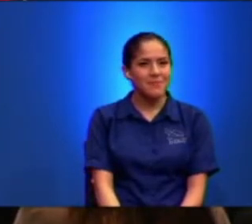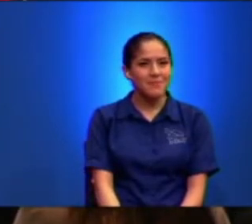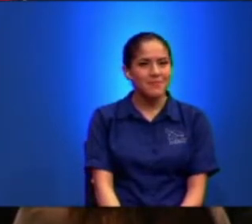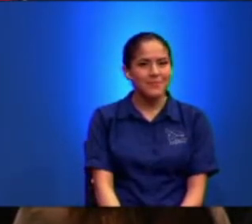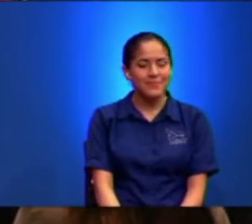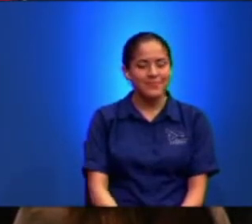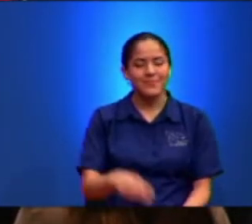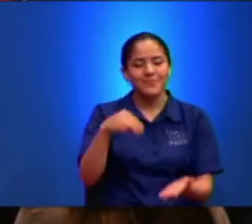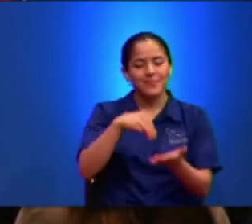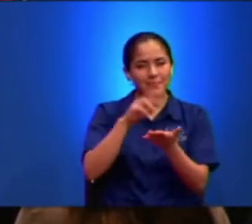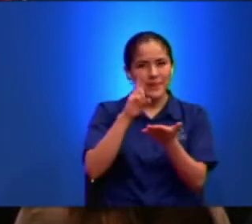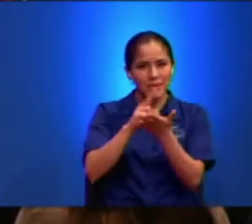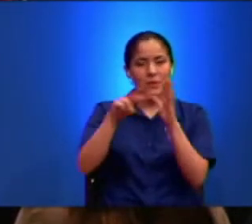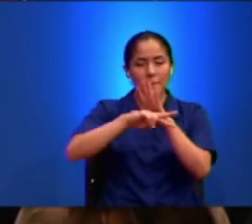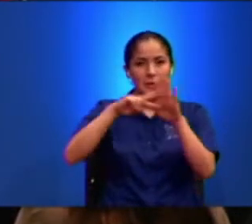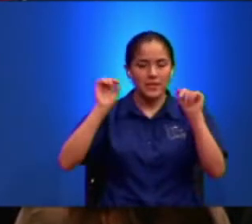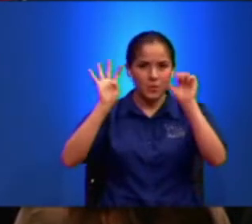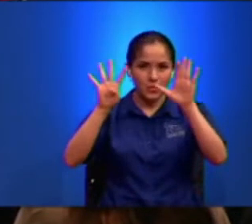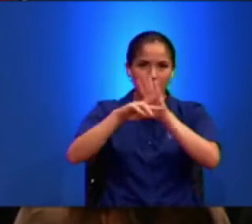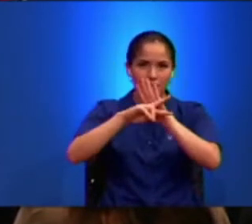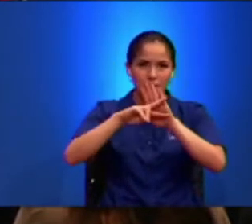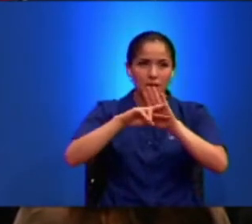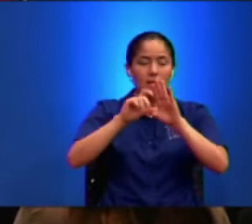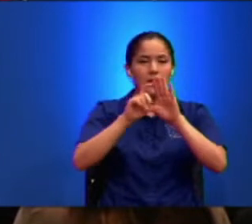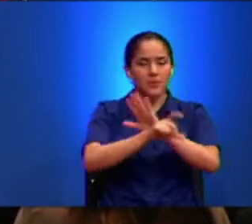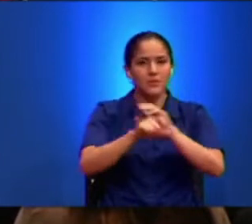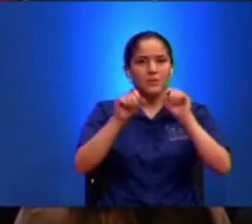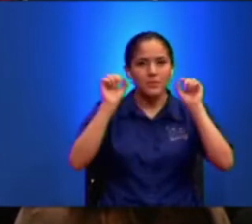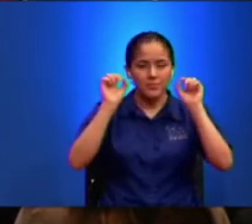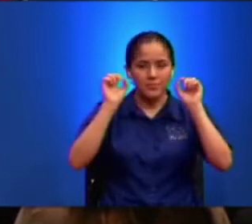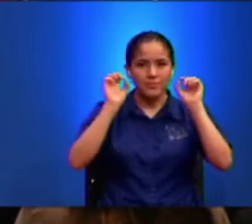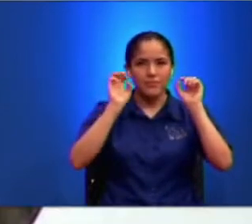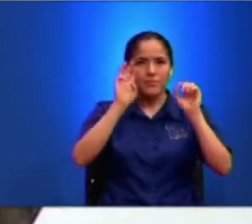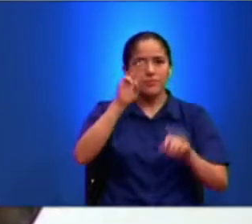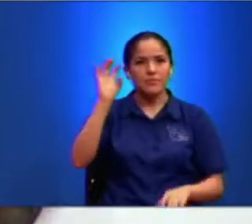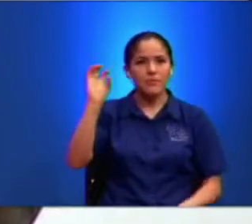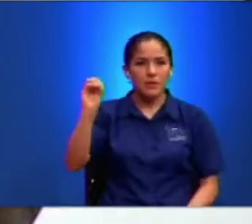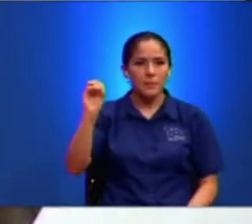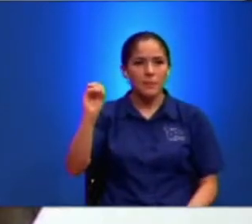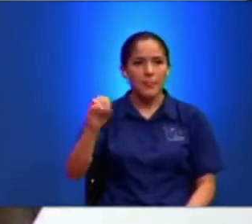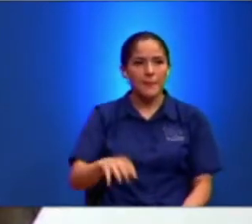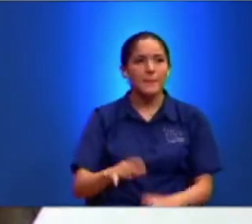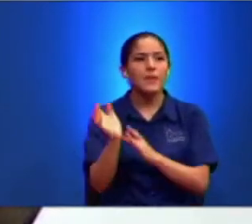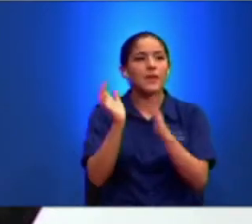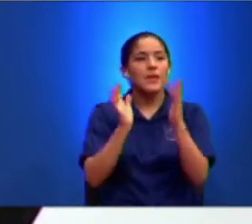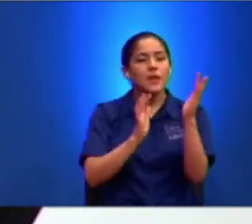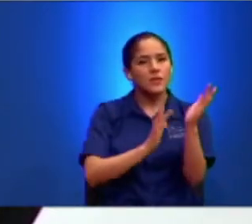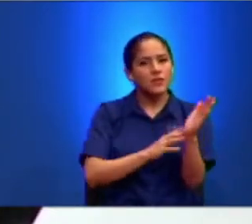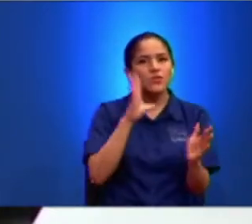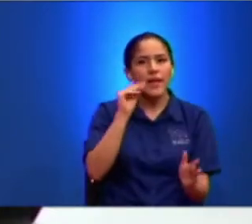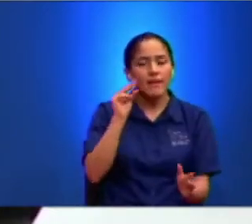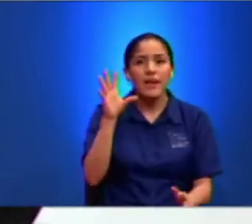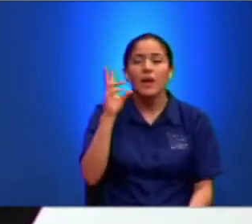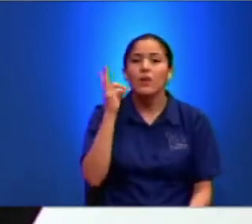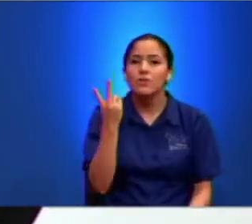Marcos 930 El título Aquí En La Biblia De las Américas Es Jesús Predice De nuevo Su muerte Y su Resurrección